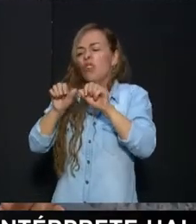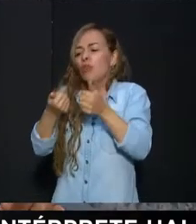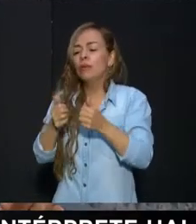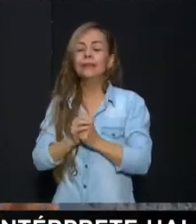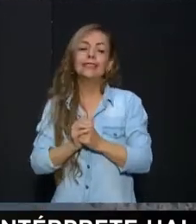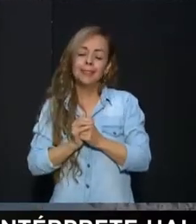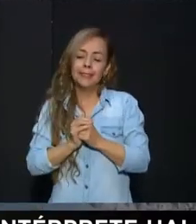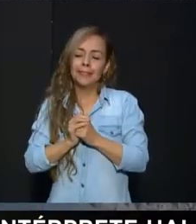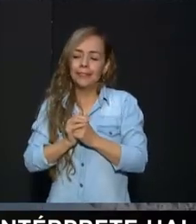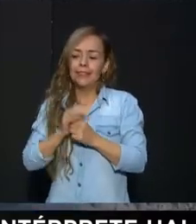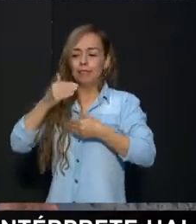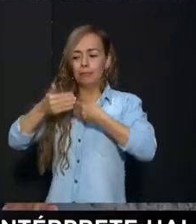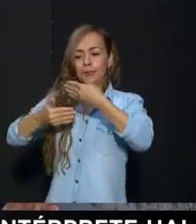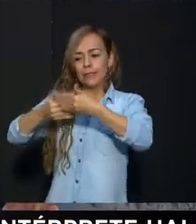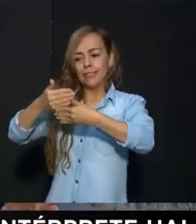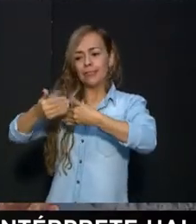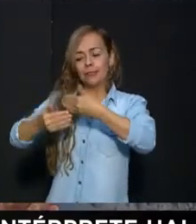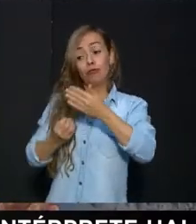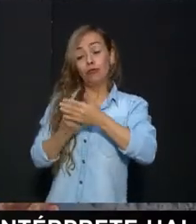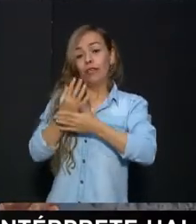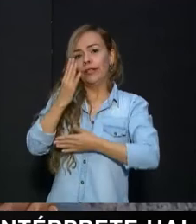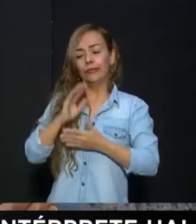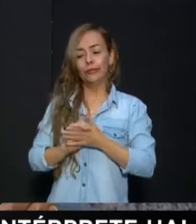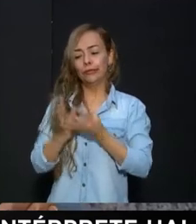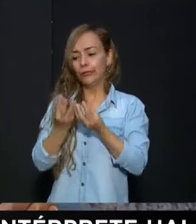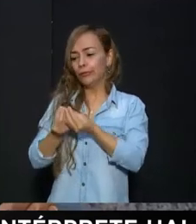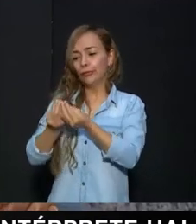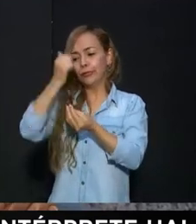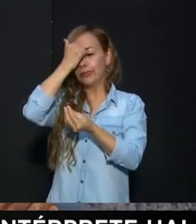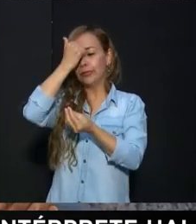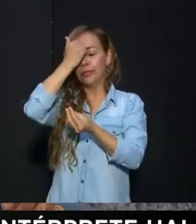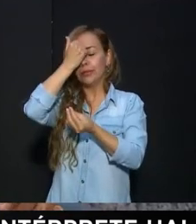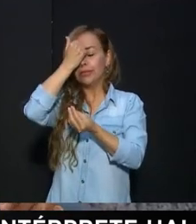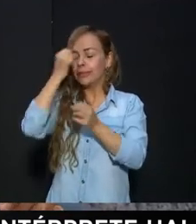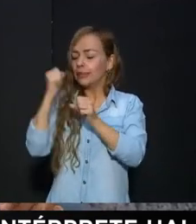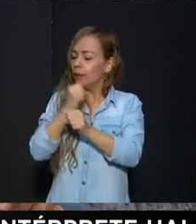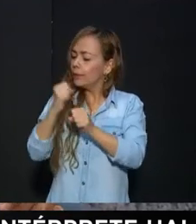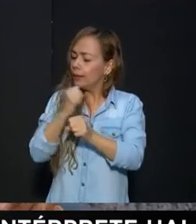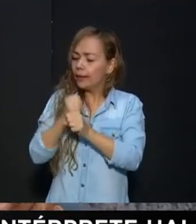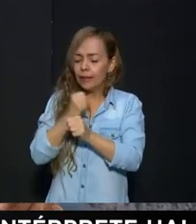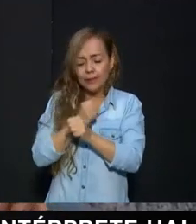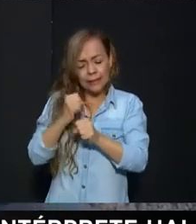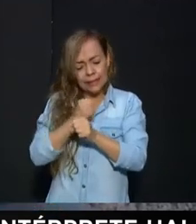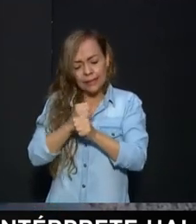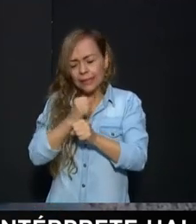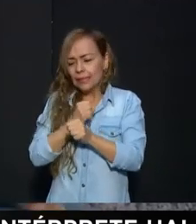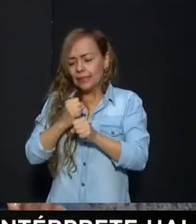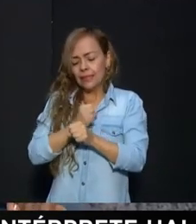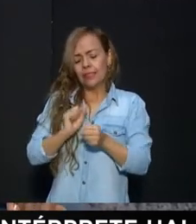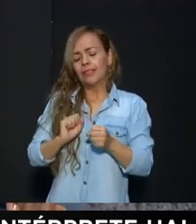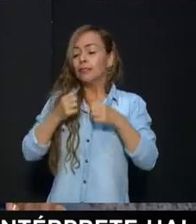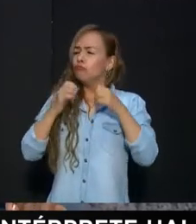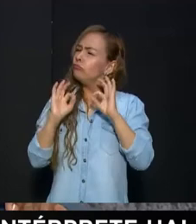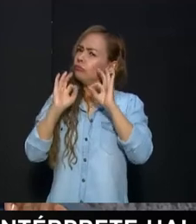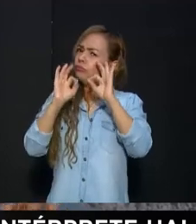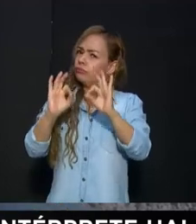proceso Novedoso Donde los educadores Están Haciendo un trabajo Espectacular Están haciendo un